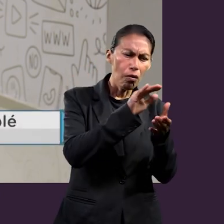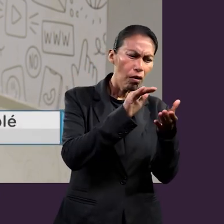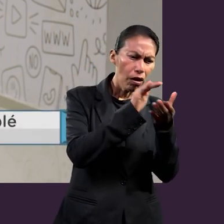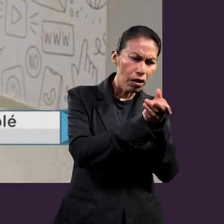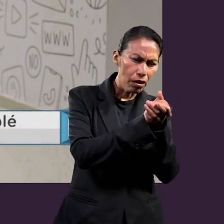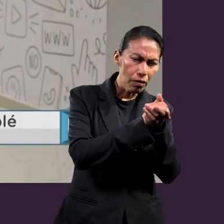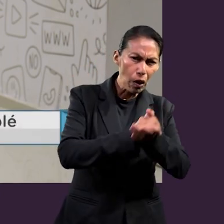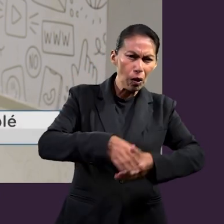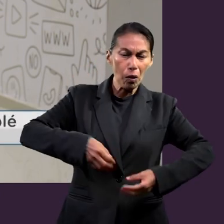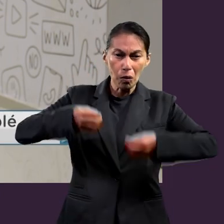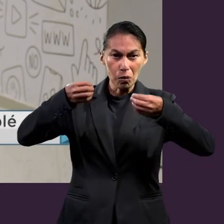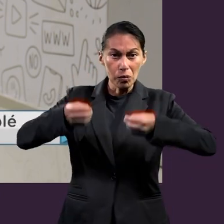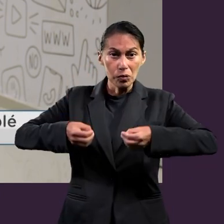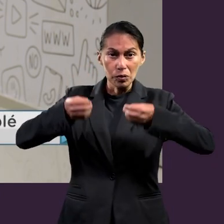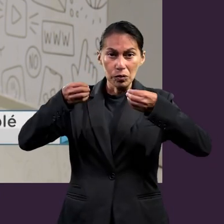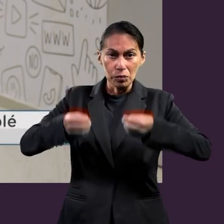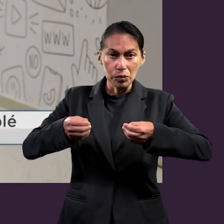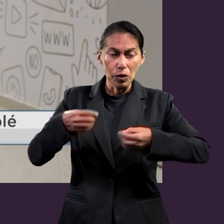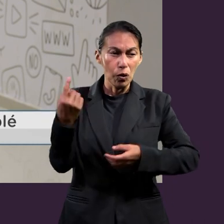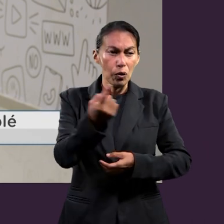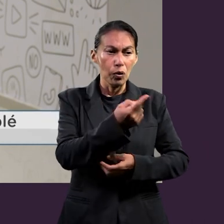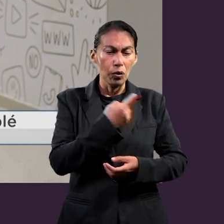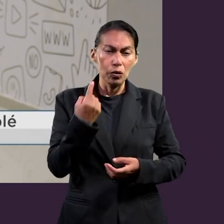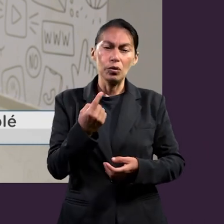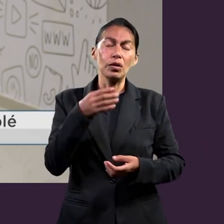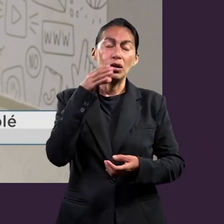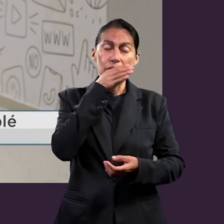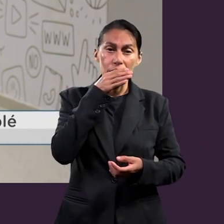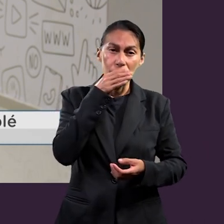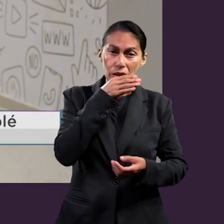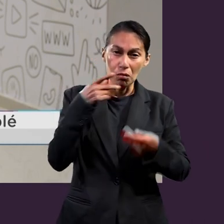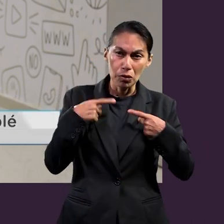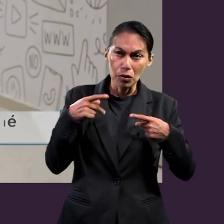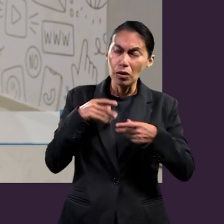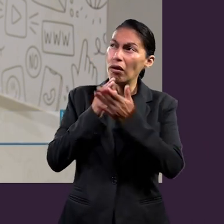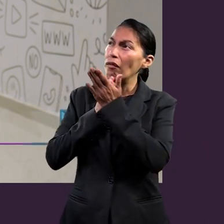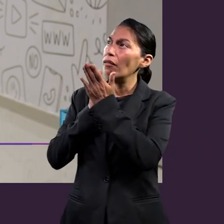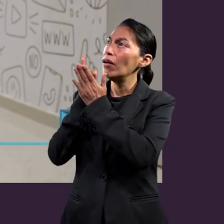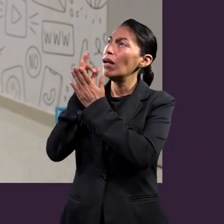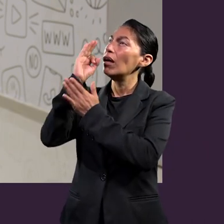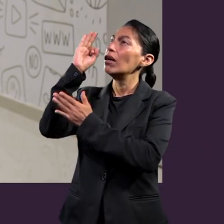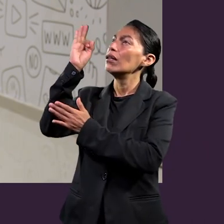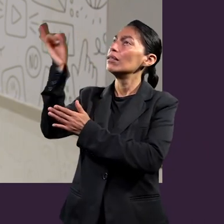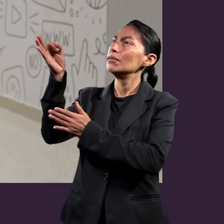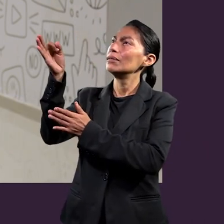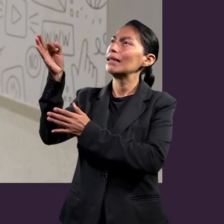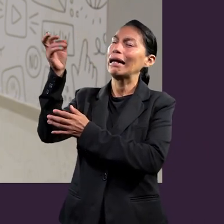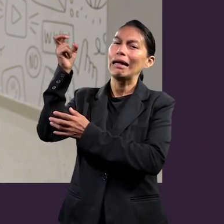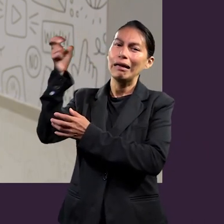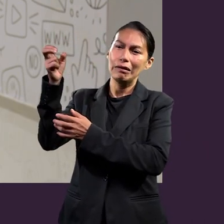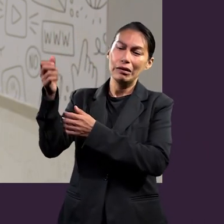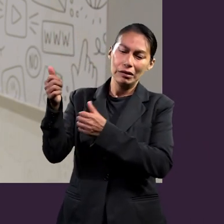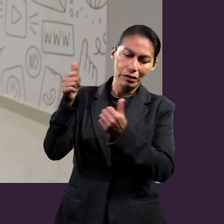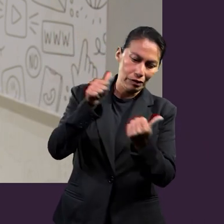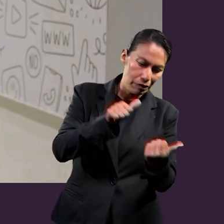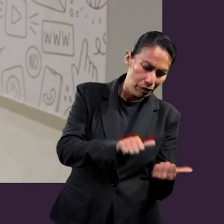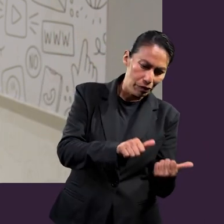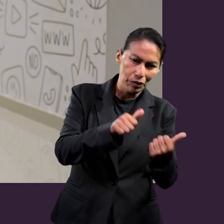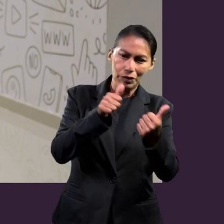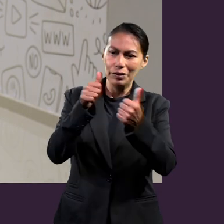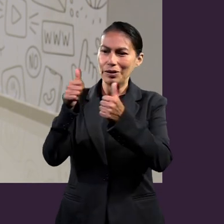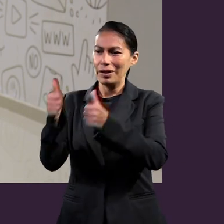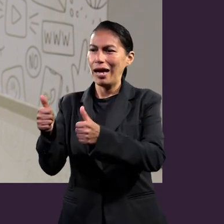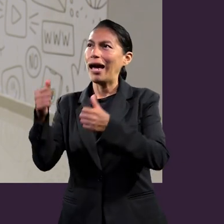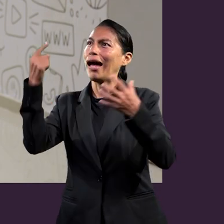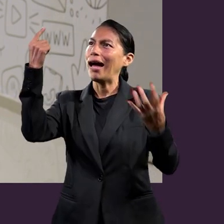matrimonio como un ejemplo del compromiso que el cristiano ha hecho con Cristo cuando recibe a